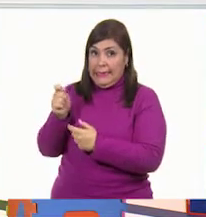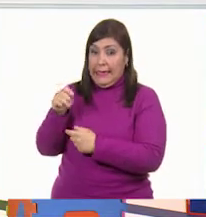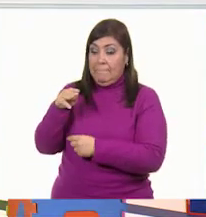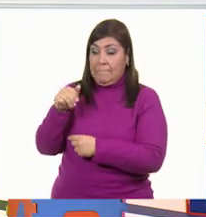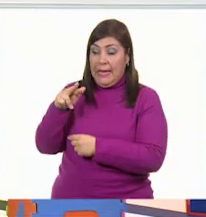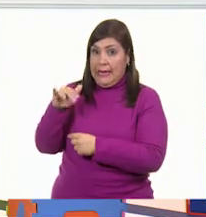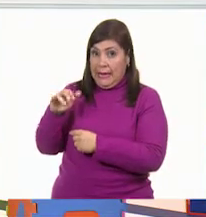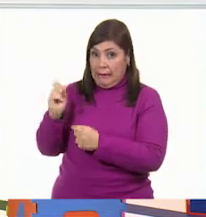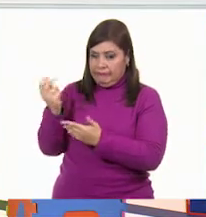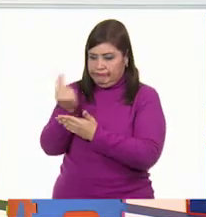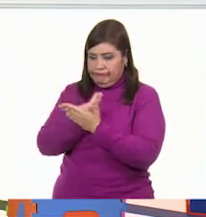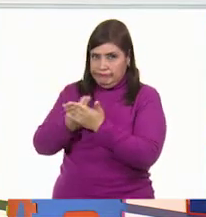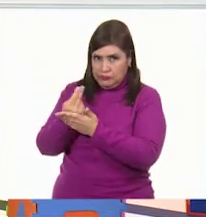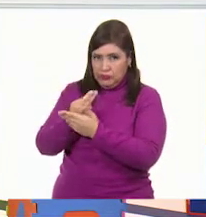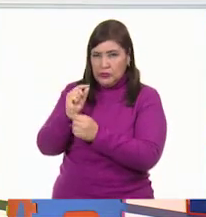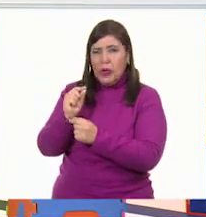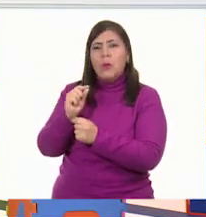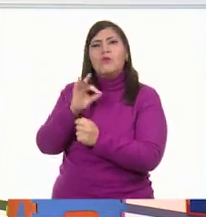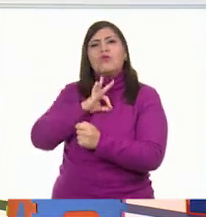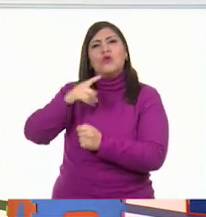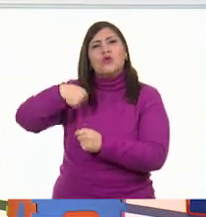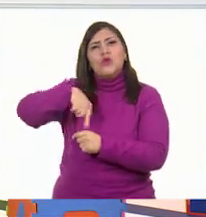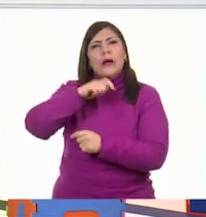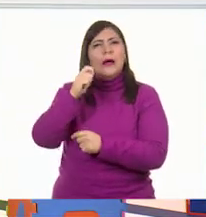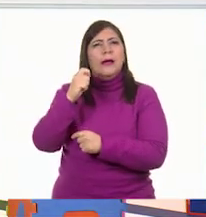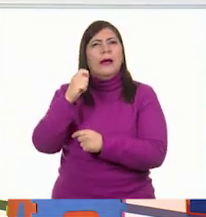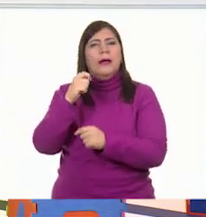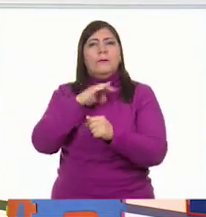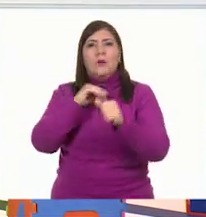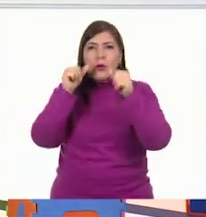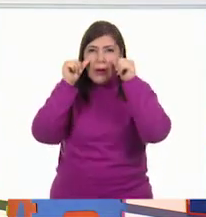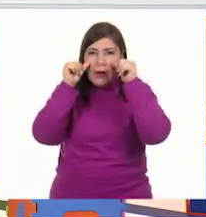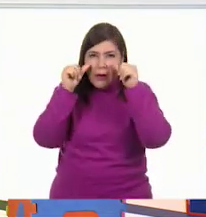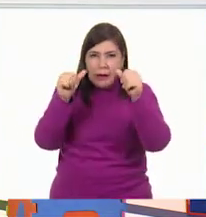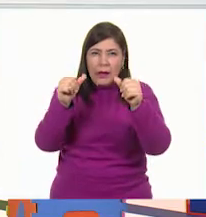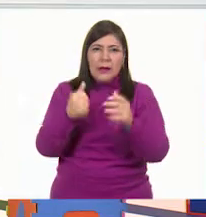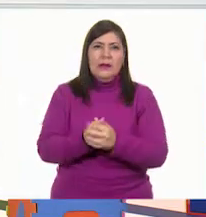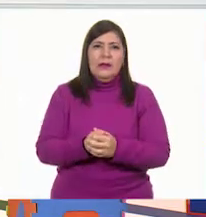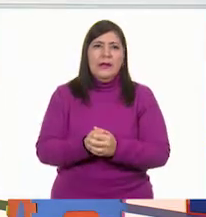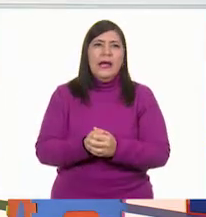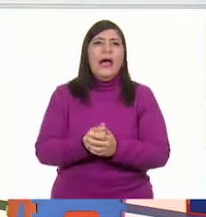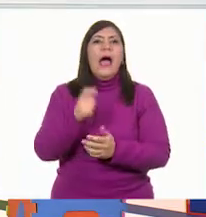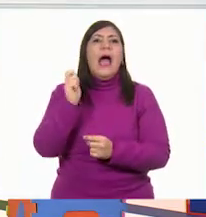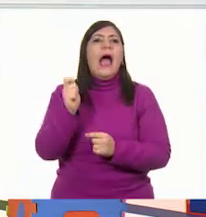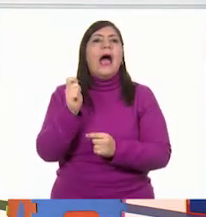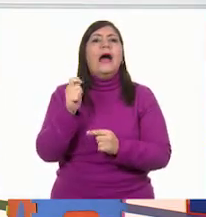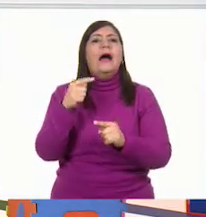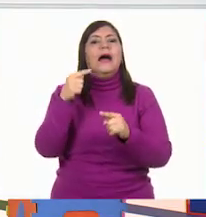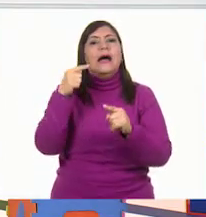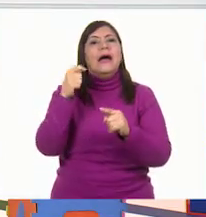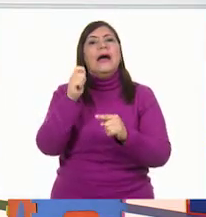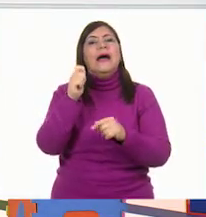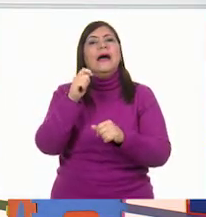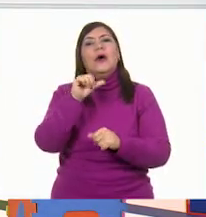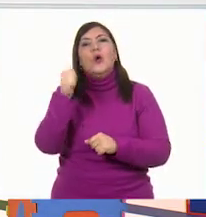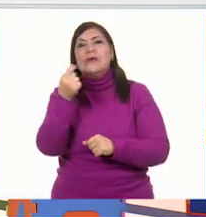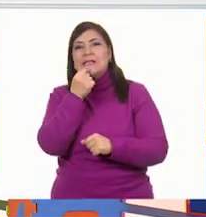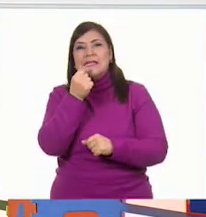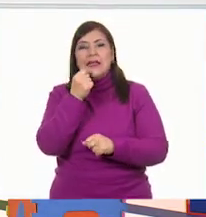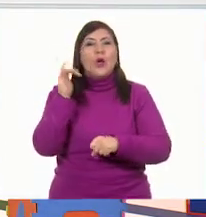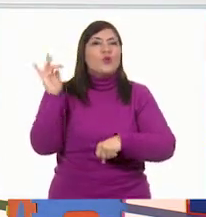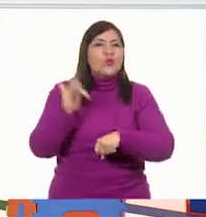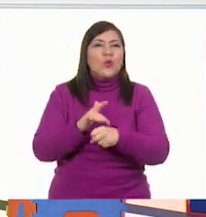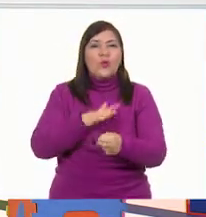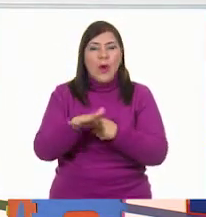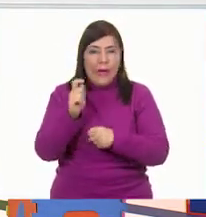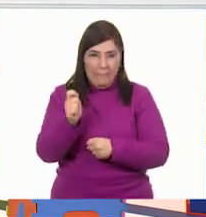su conejo, vamos a escuchar ya a un niño... ¡Ah, al niño que le toca! ¡Ah, pero nos